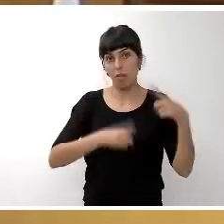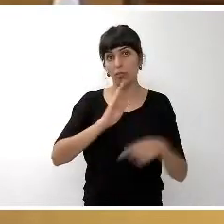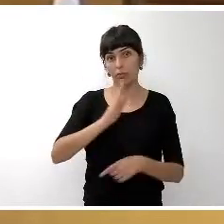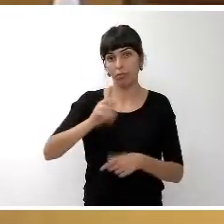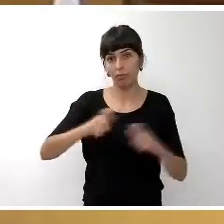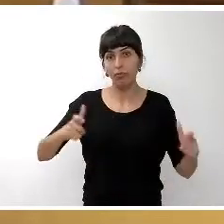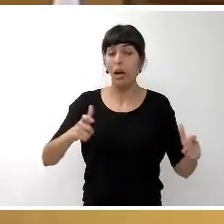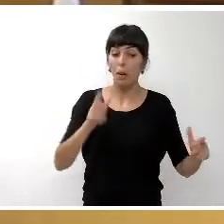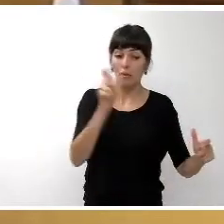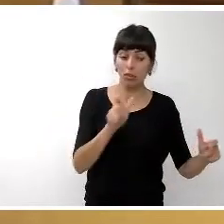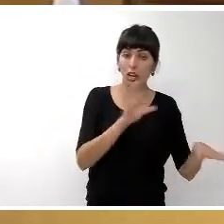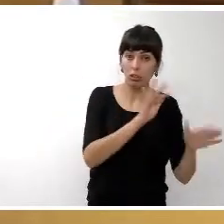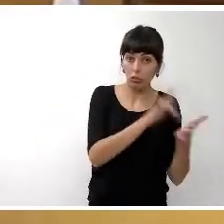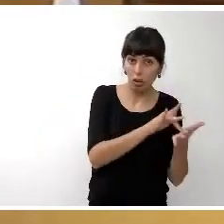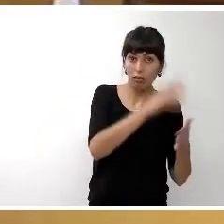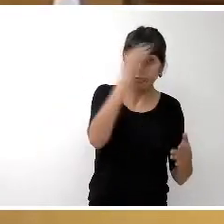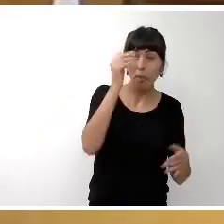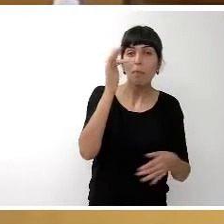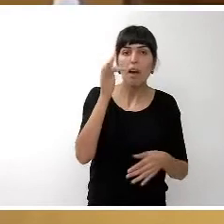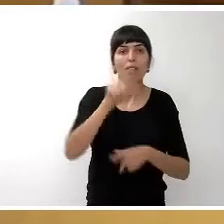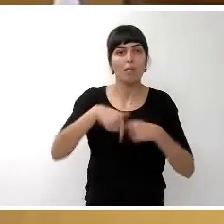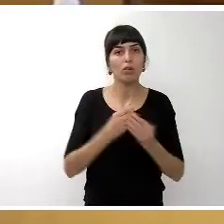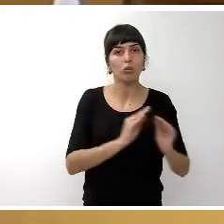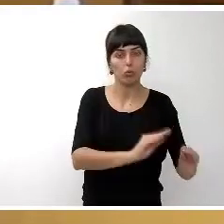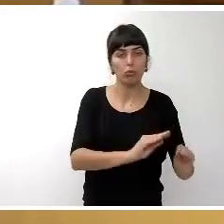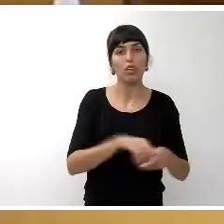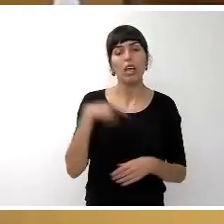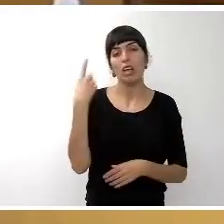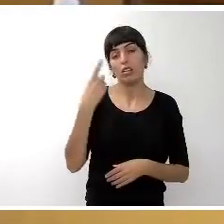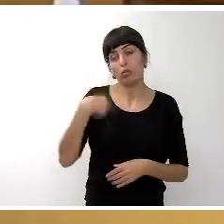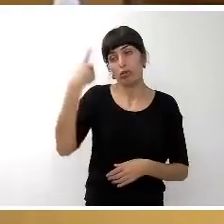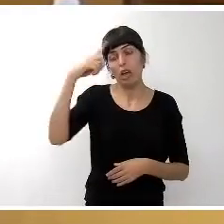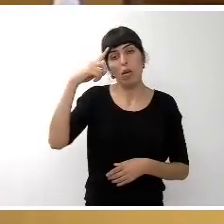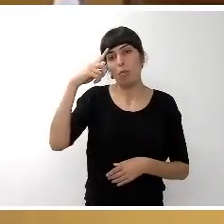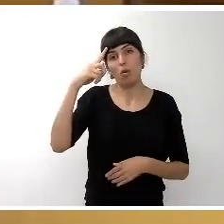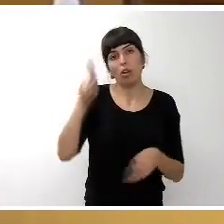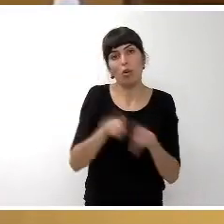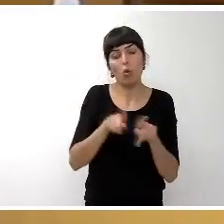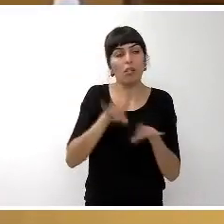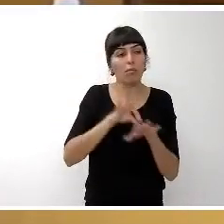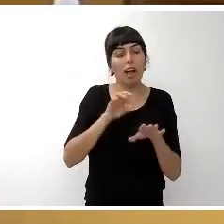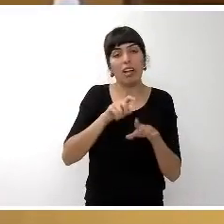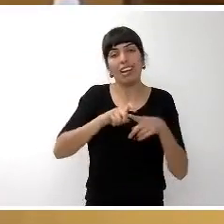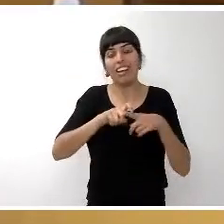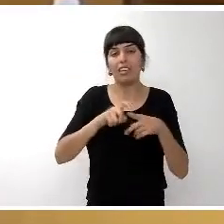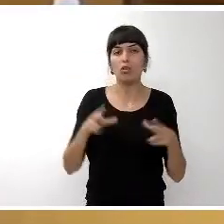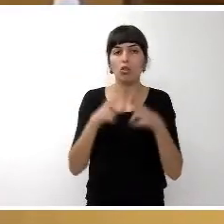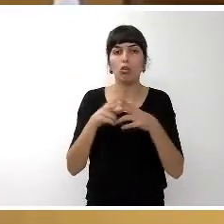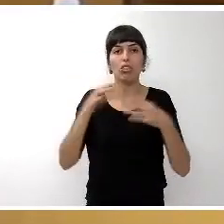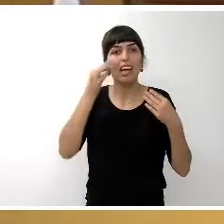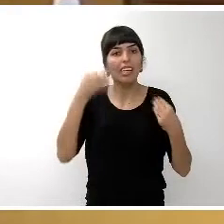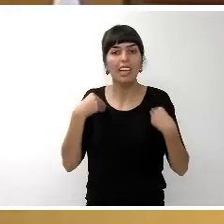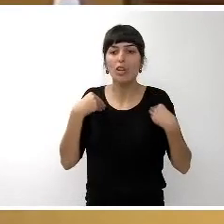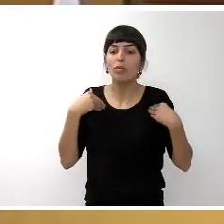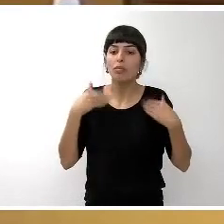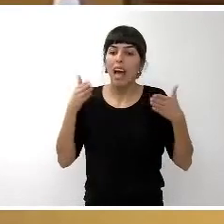familiares cuidadores. Conscientes de que el Alzheimer es un problema de carácter sociosanitario cuyo principal abordaje se establece en el ámbito familiar.